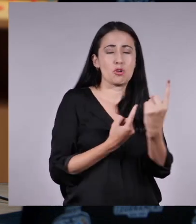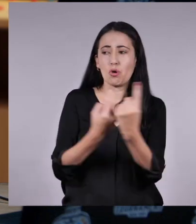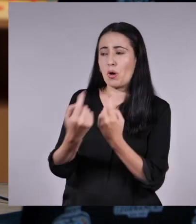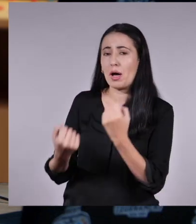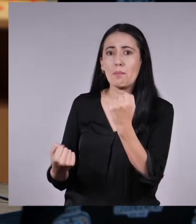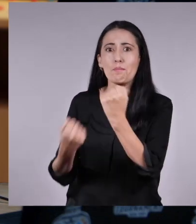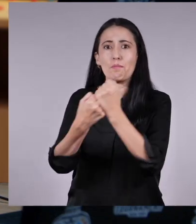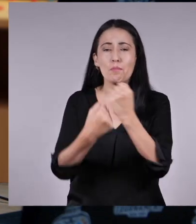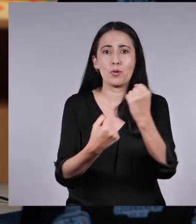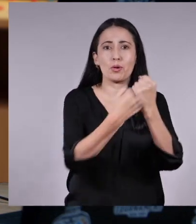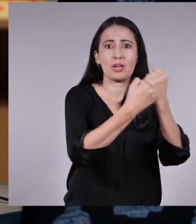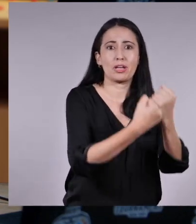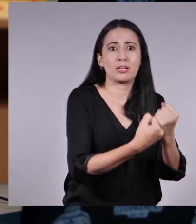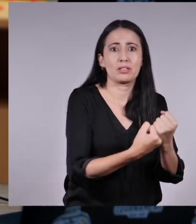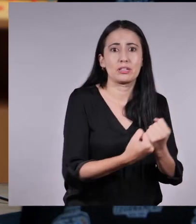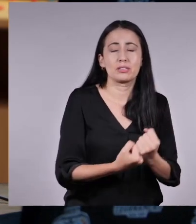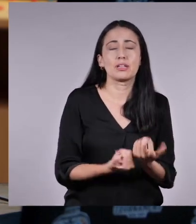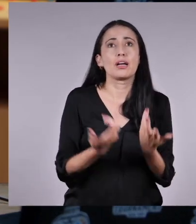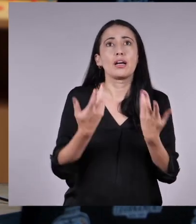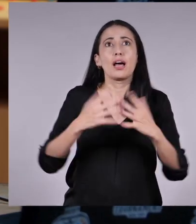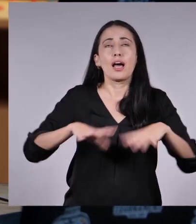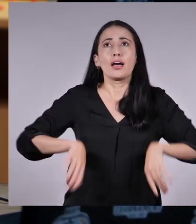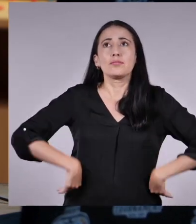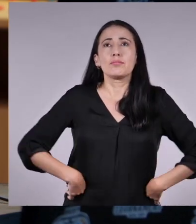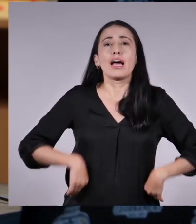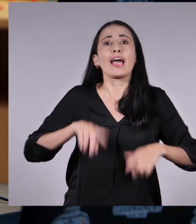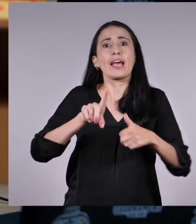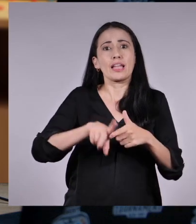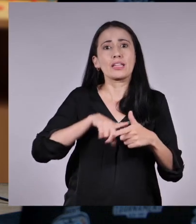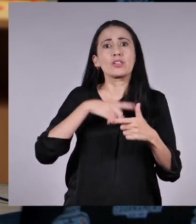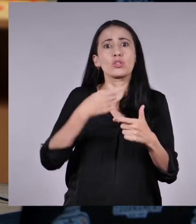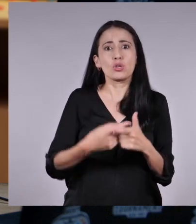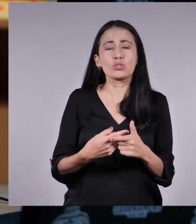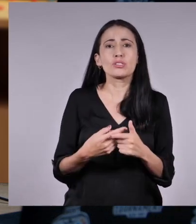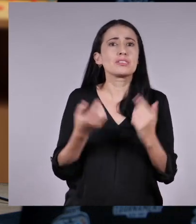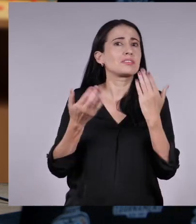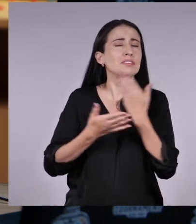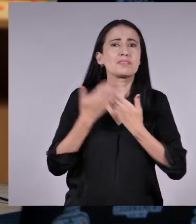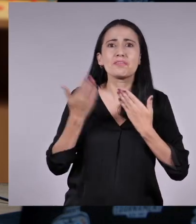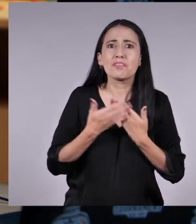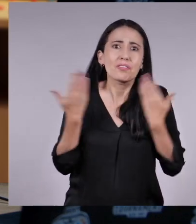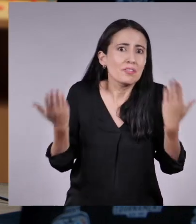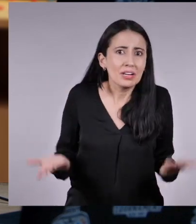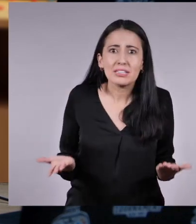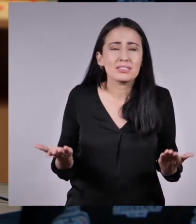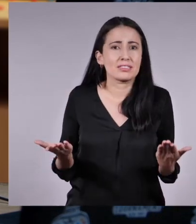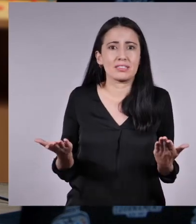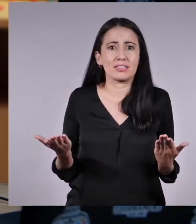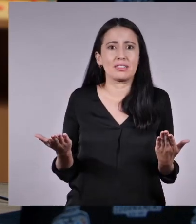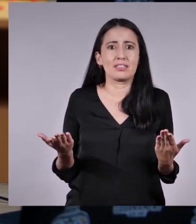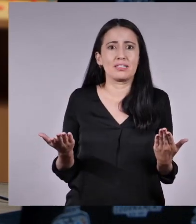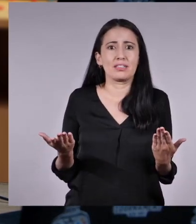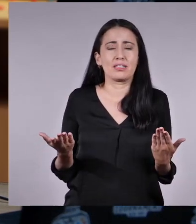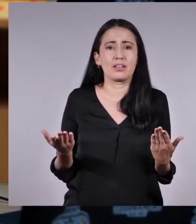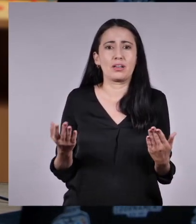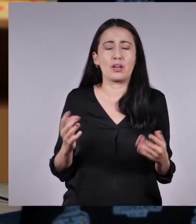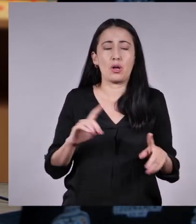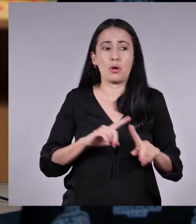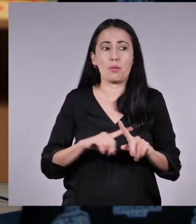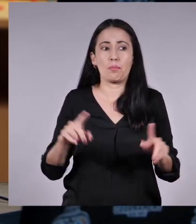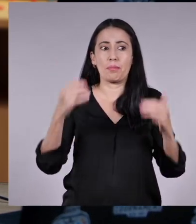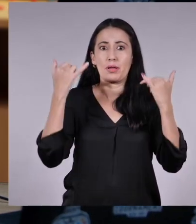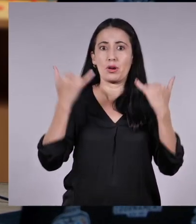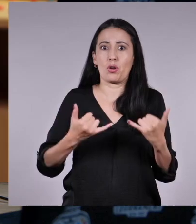hacer llegar sus mensajes. ¡Ah! Vaya. Pero es tan sencillo y tan humano como la minga del barrio. Pero